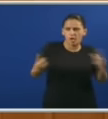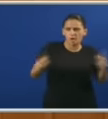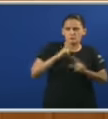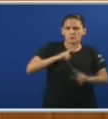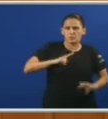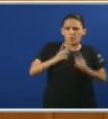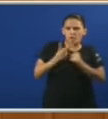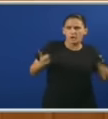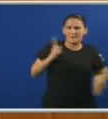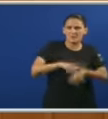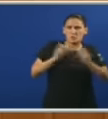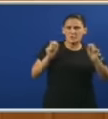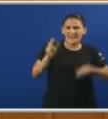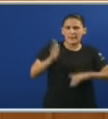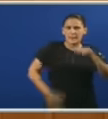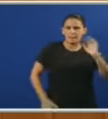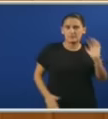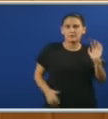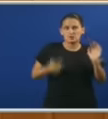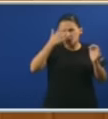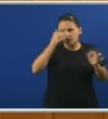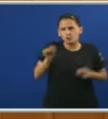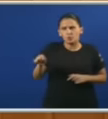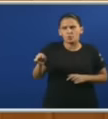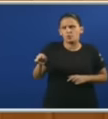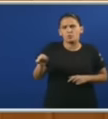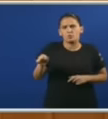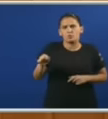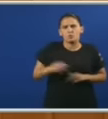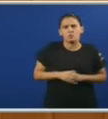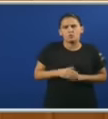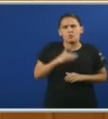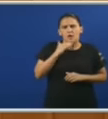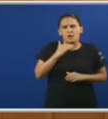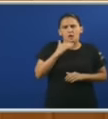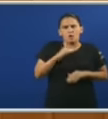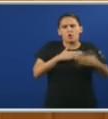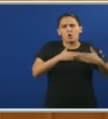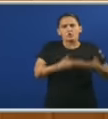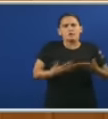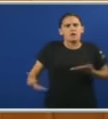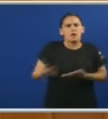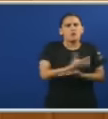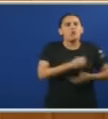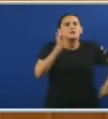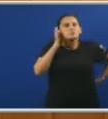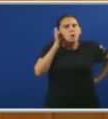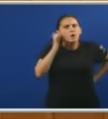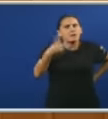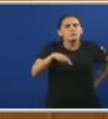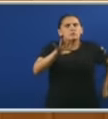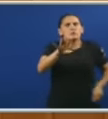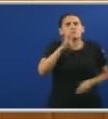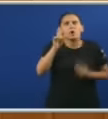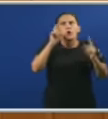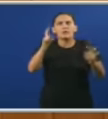tempo ilimitado Eu creo que lle debe Vostede Unha desculpa A todas as mulleres Deste país